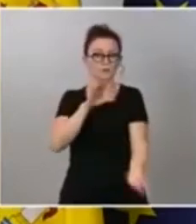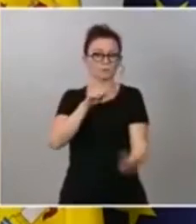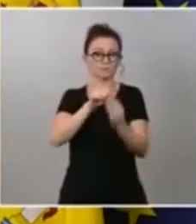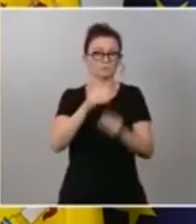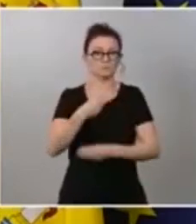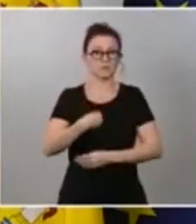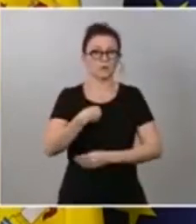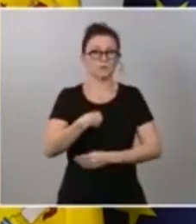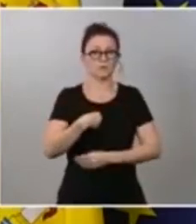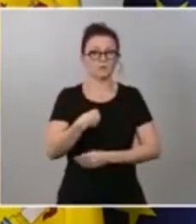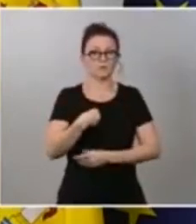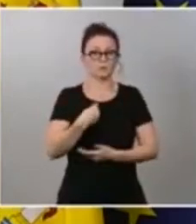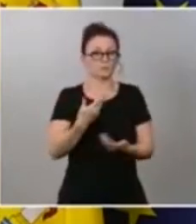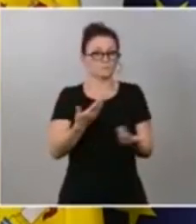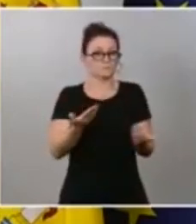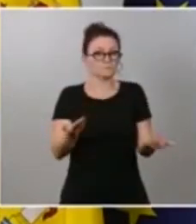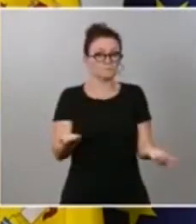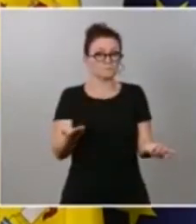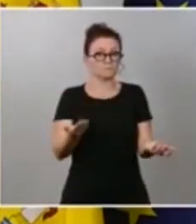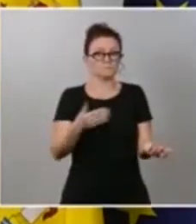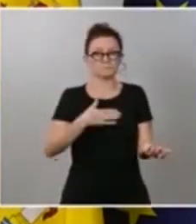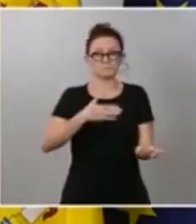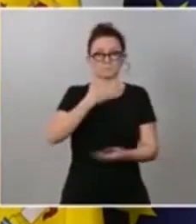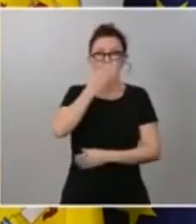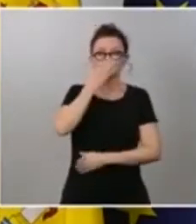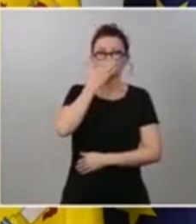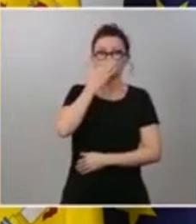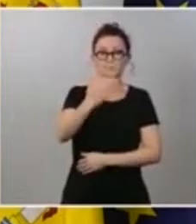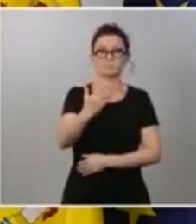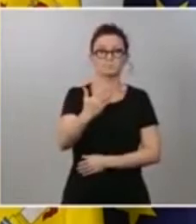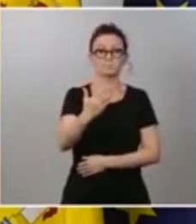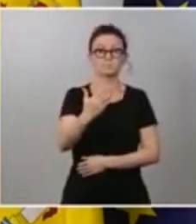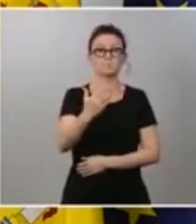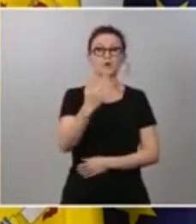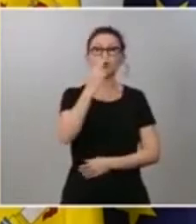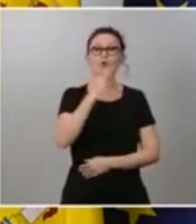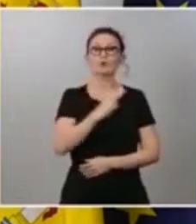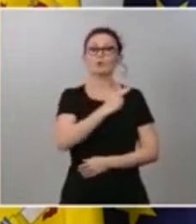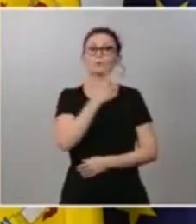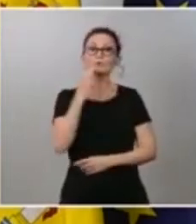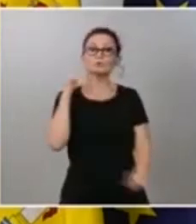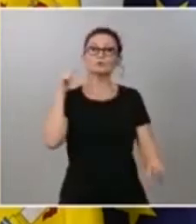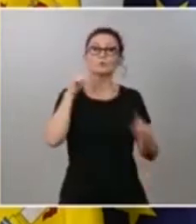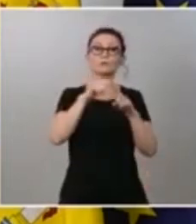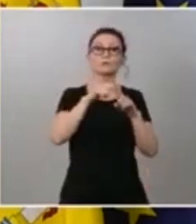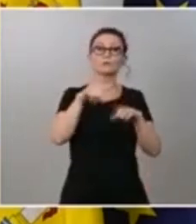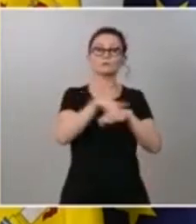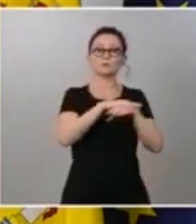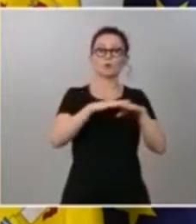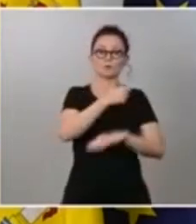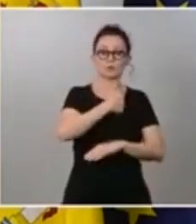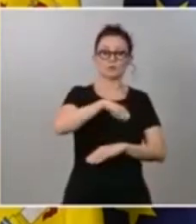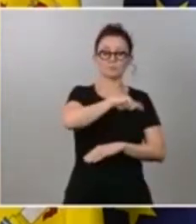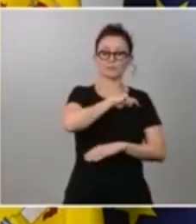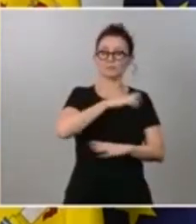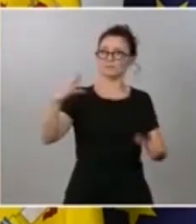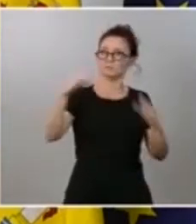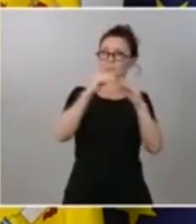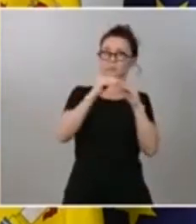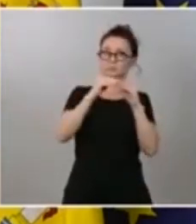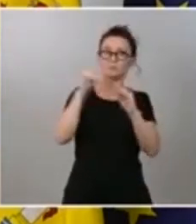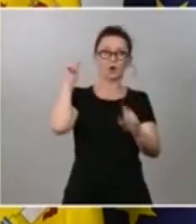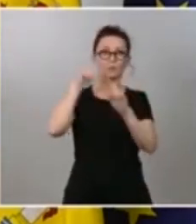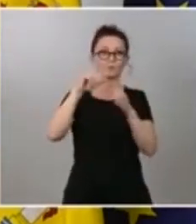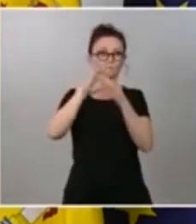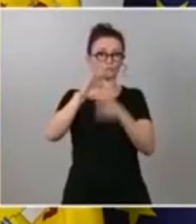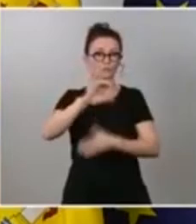creo honestamente que los compromisos y los objetivos marcados por el gobierno de España son los mismos que los objetivos marcados por la Unión Europea